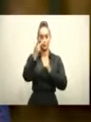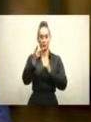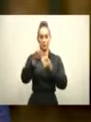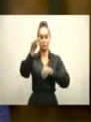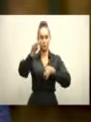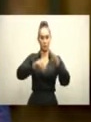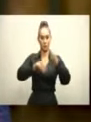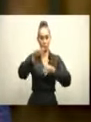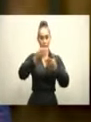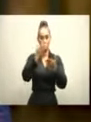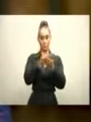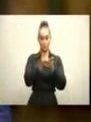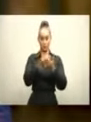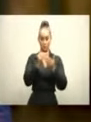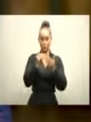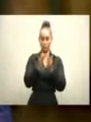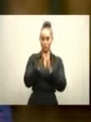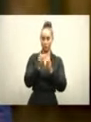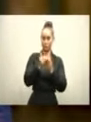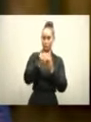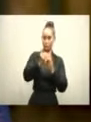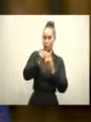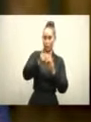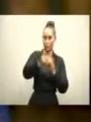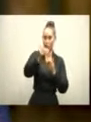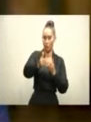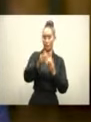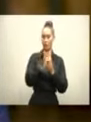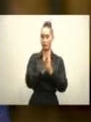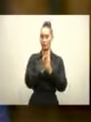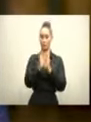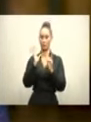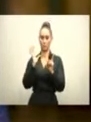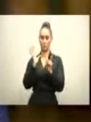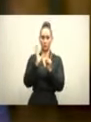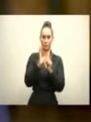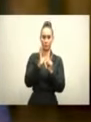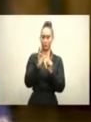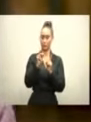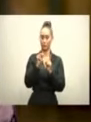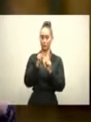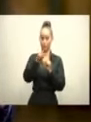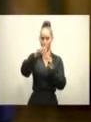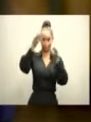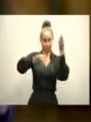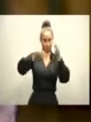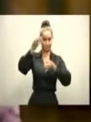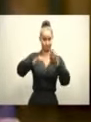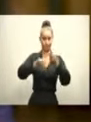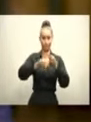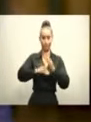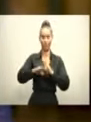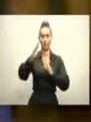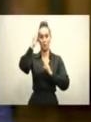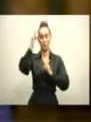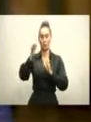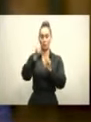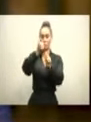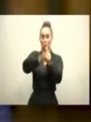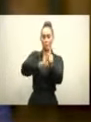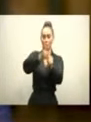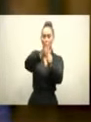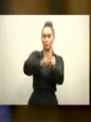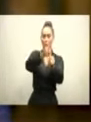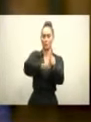propio que no puede ser alterado por ninguna influencia externa. No creemos en el circo de la persecución